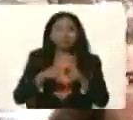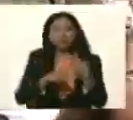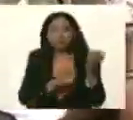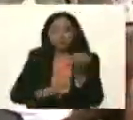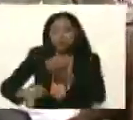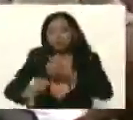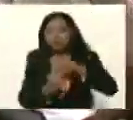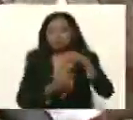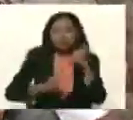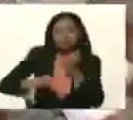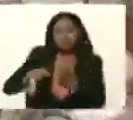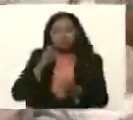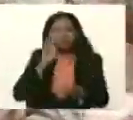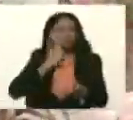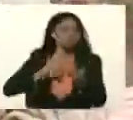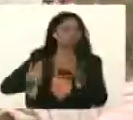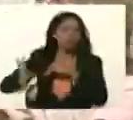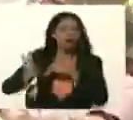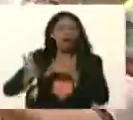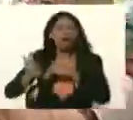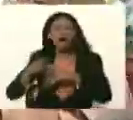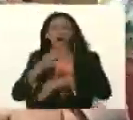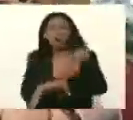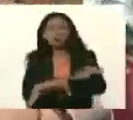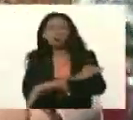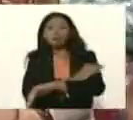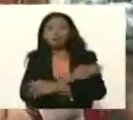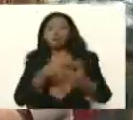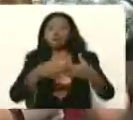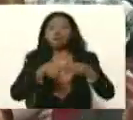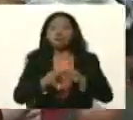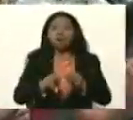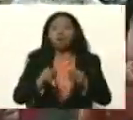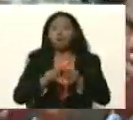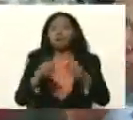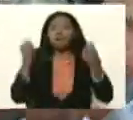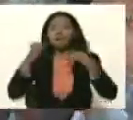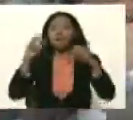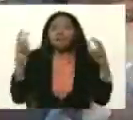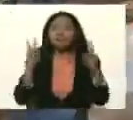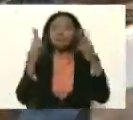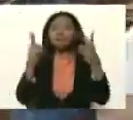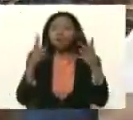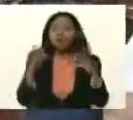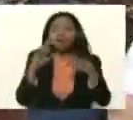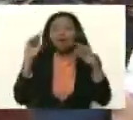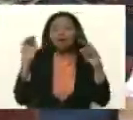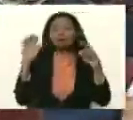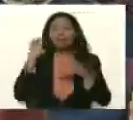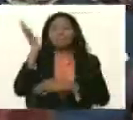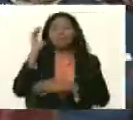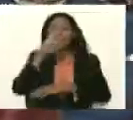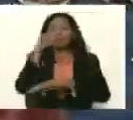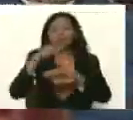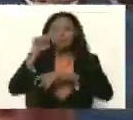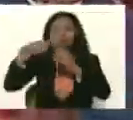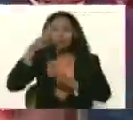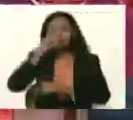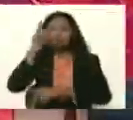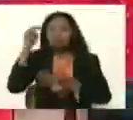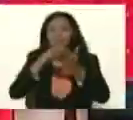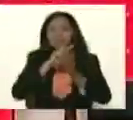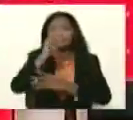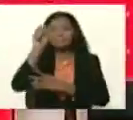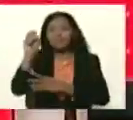con la oposición de derecha vamos a prepararnos para una gran victoria en la asamblea nacional el próximo año 2020